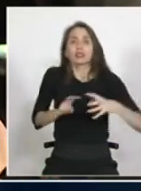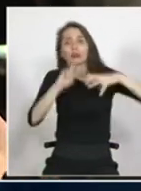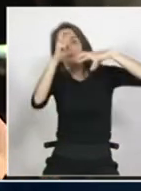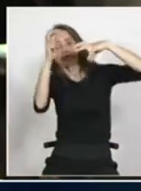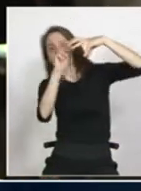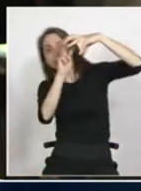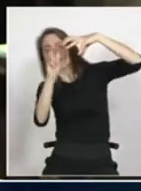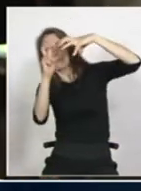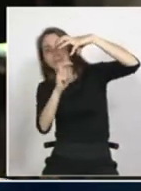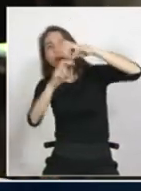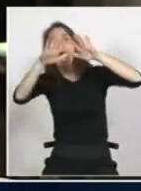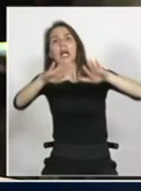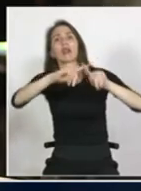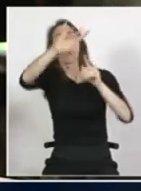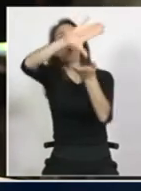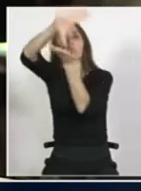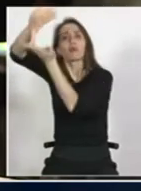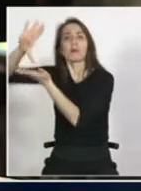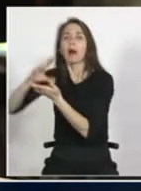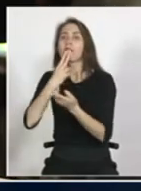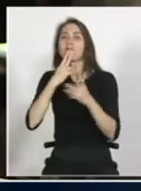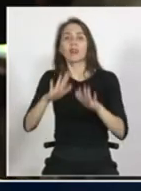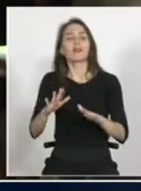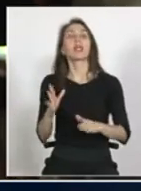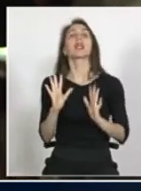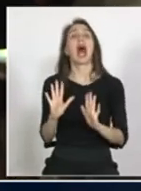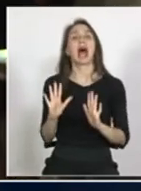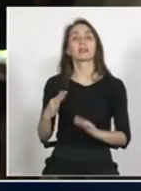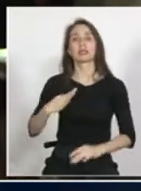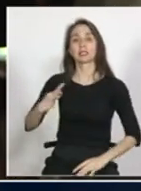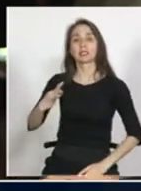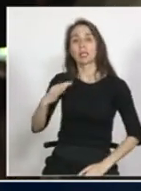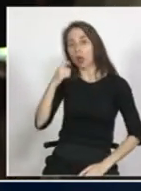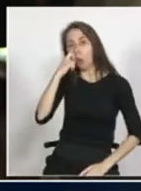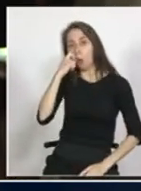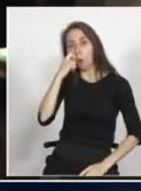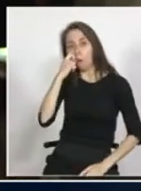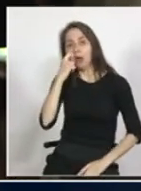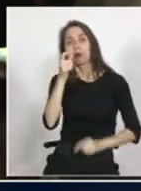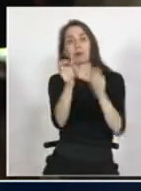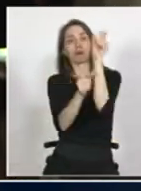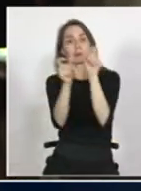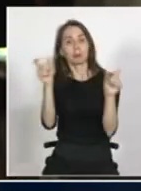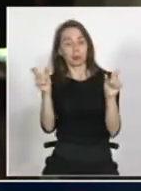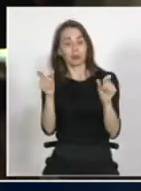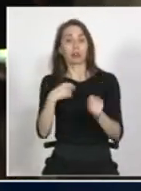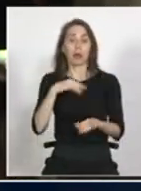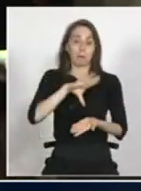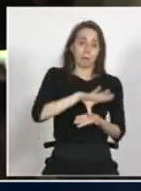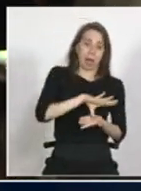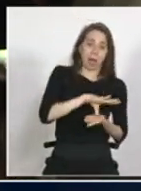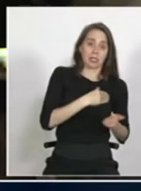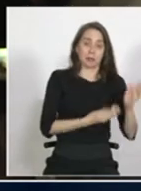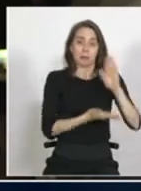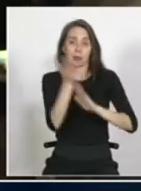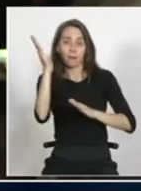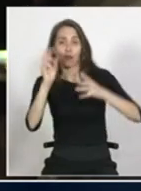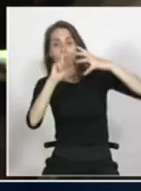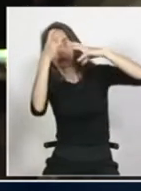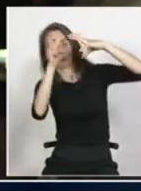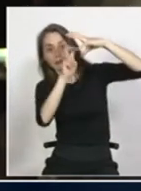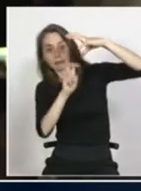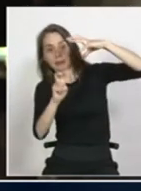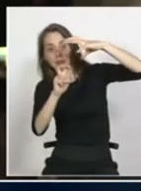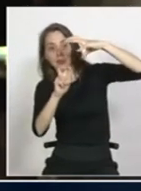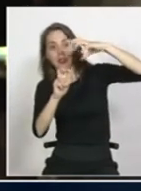asociado a la dignidad humana porque hay que reconocer que no todas las personas que emigran de sus países y que son migrantes en este caso en Chile